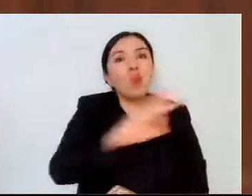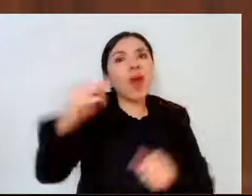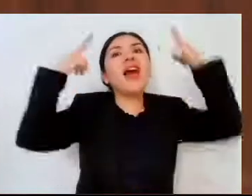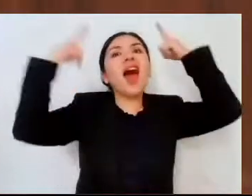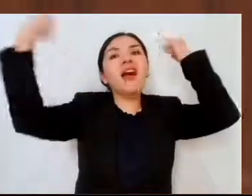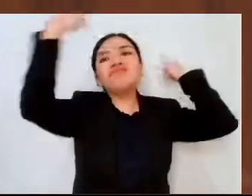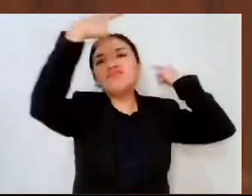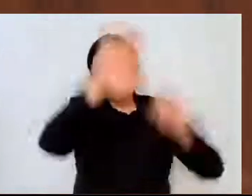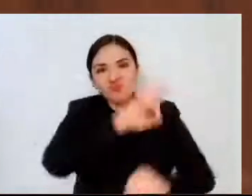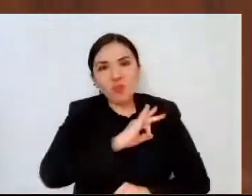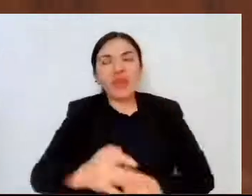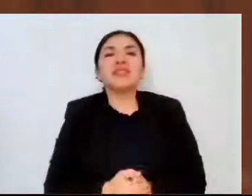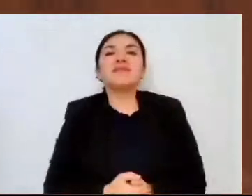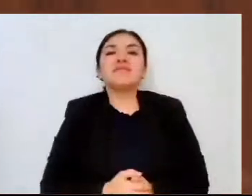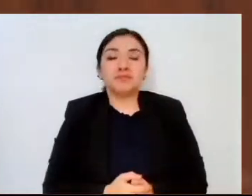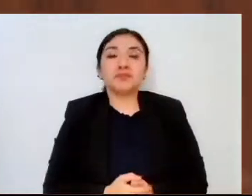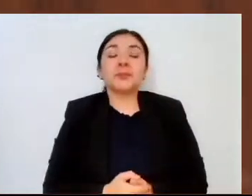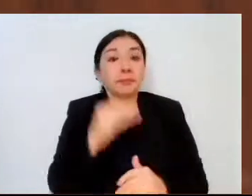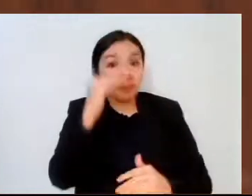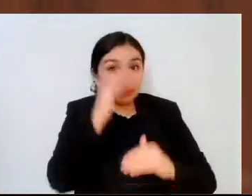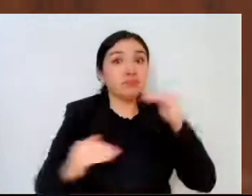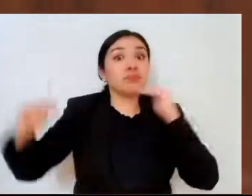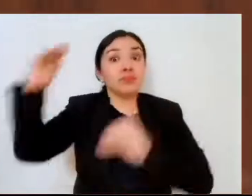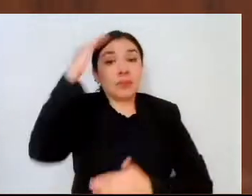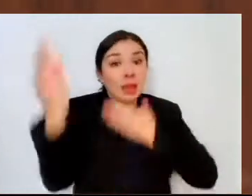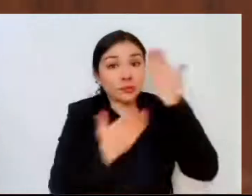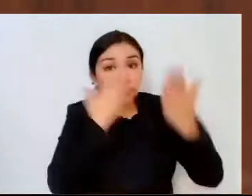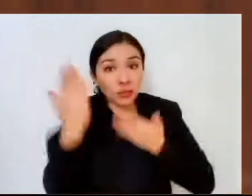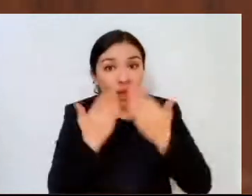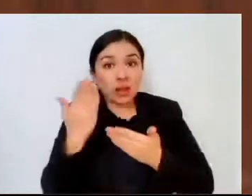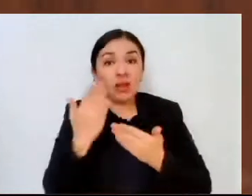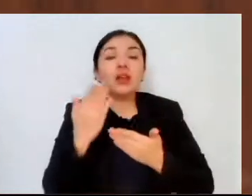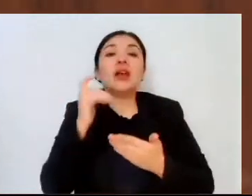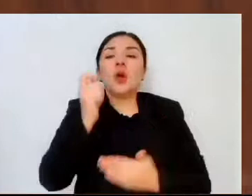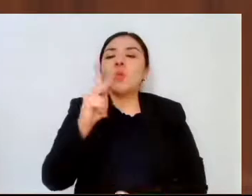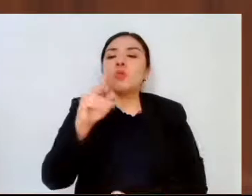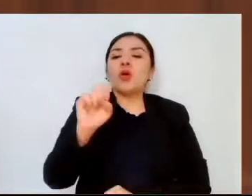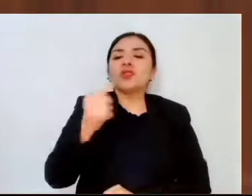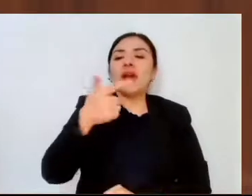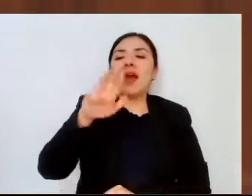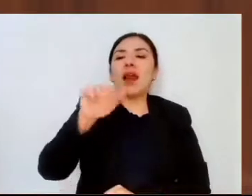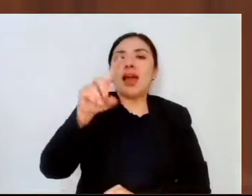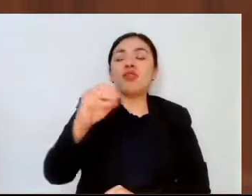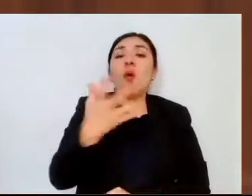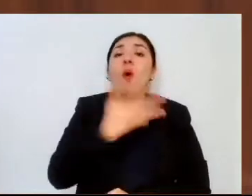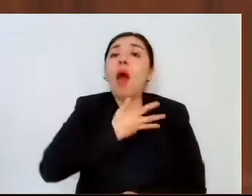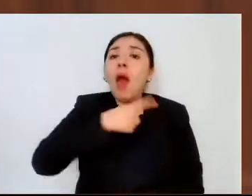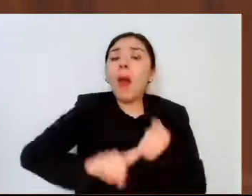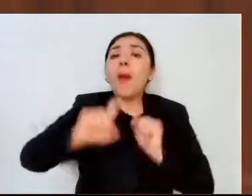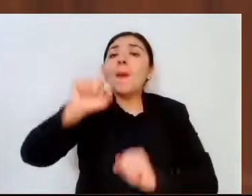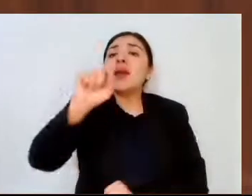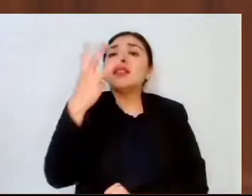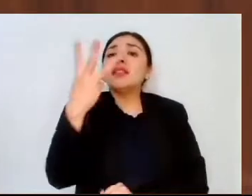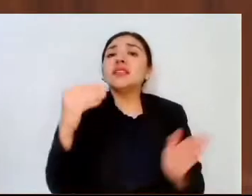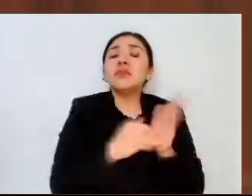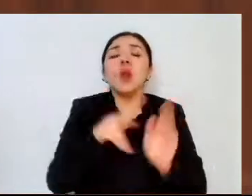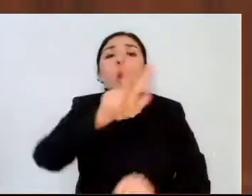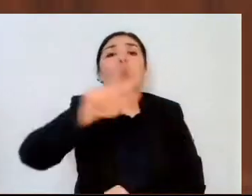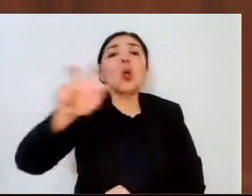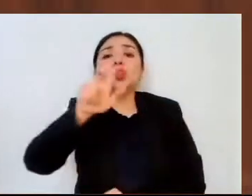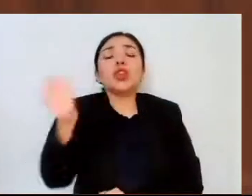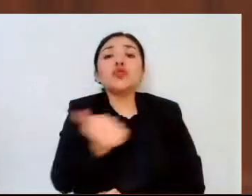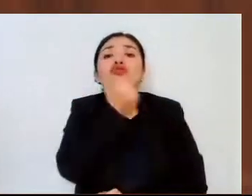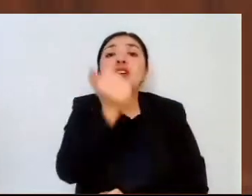En posgrado, se atiende una matrícula de más de 23 mil 800 estudiantes, la segunda